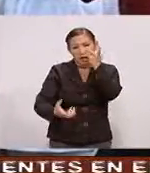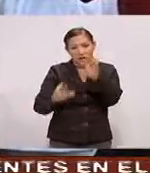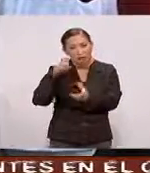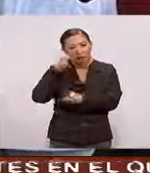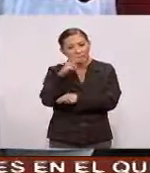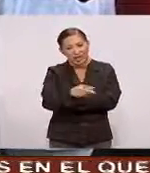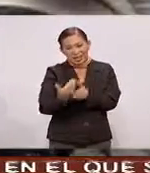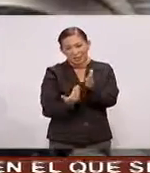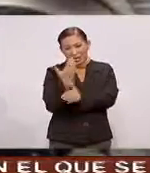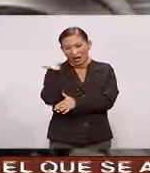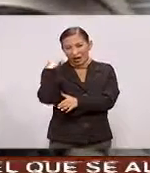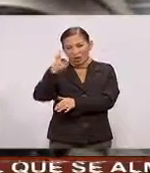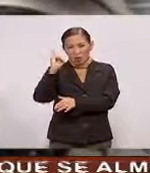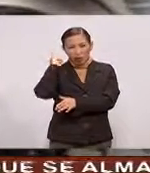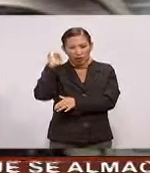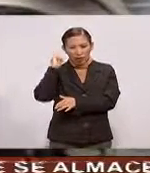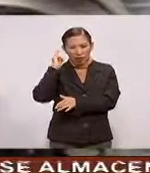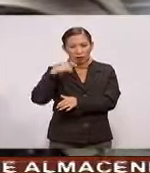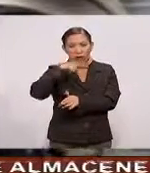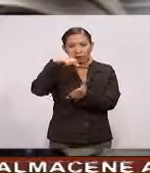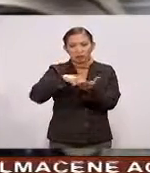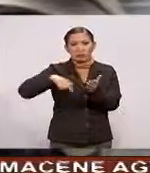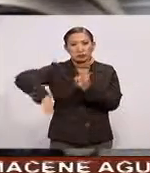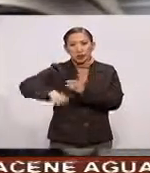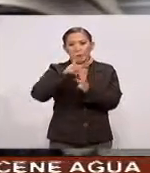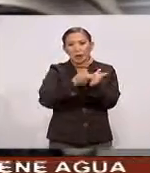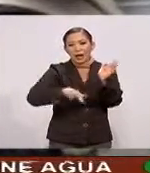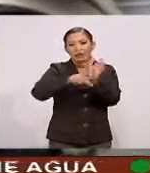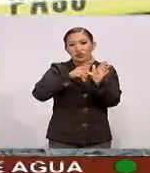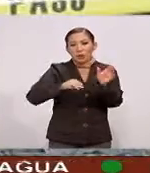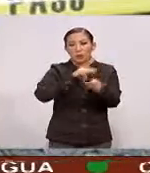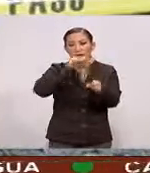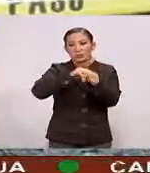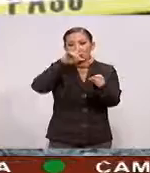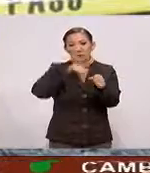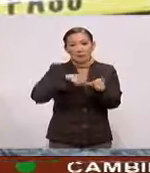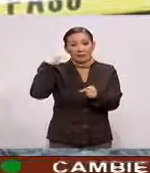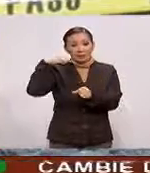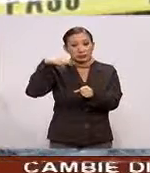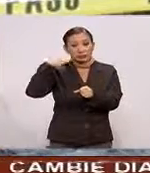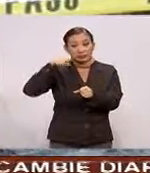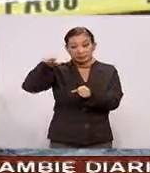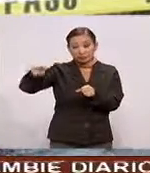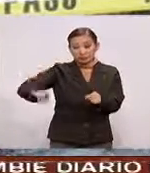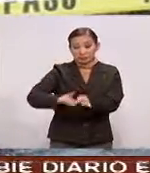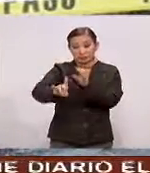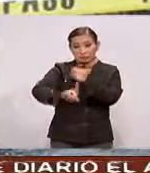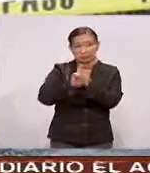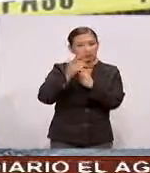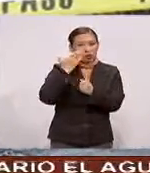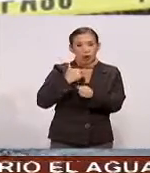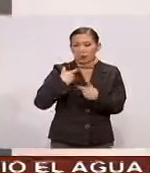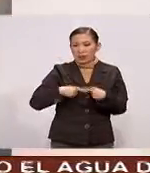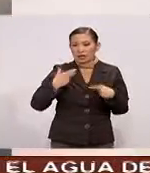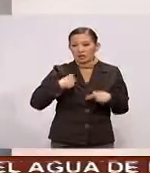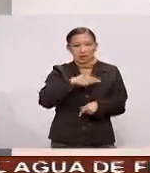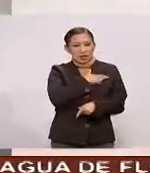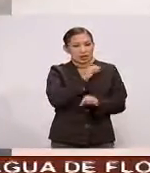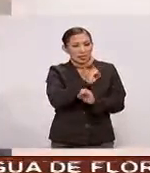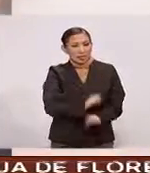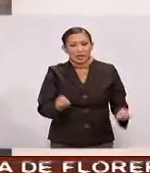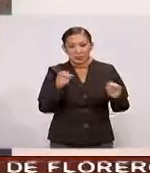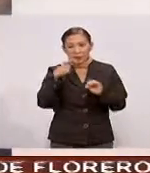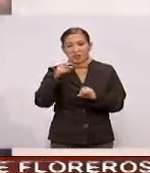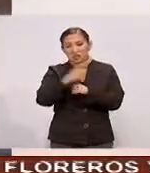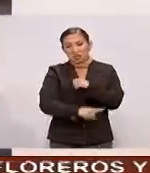se registró La madrugada De este jueves En las instalaciones Del Palacio Municipal Del Puerto En el incidente No se registraron Personas lesionadas